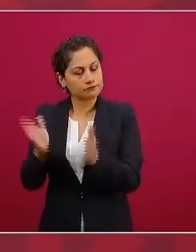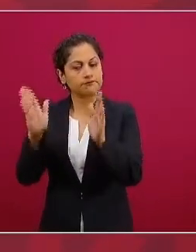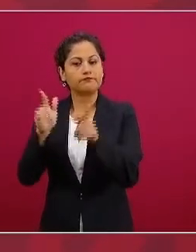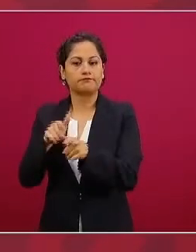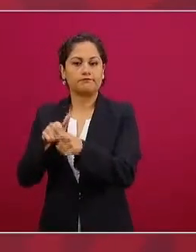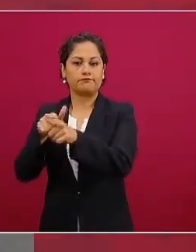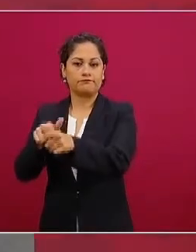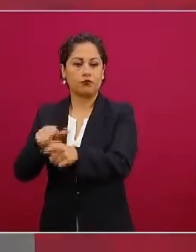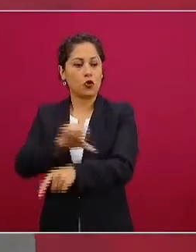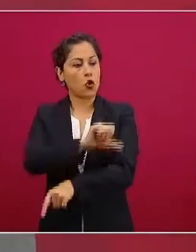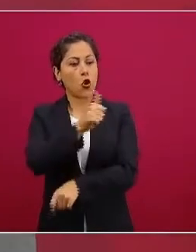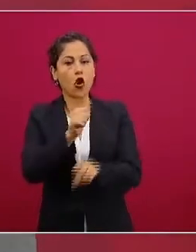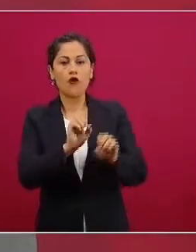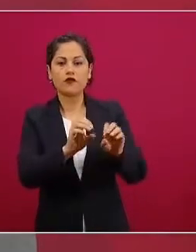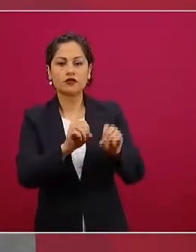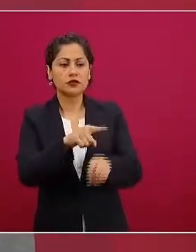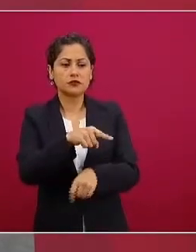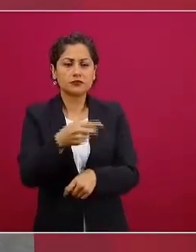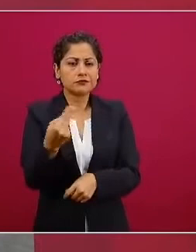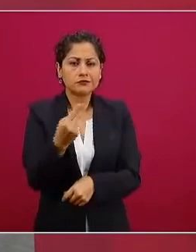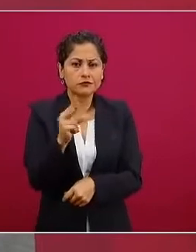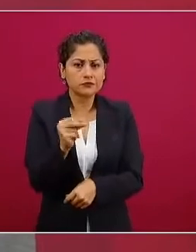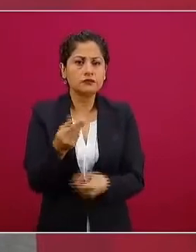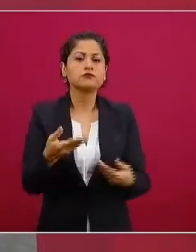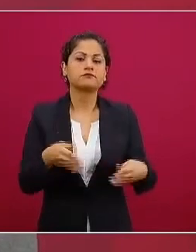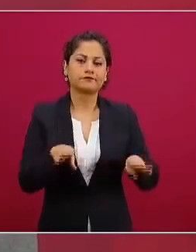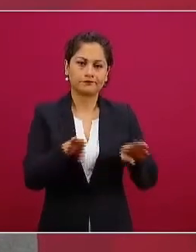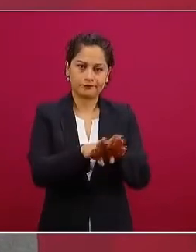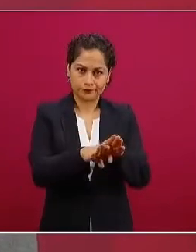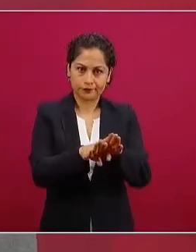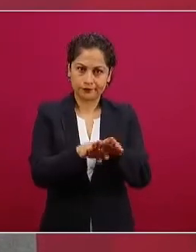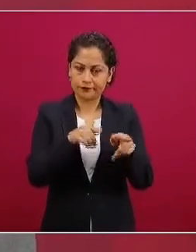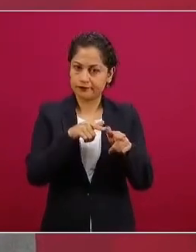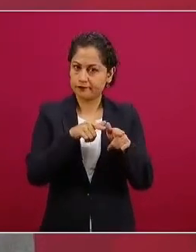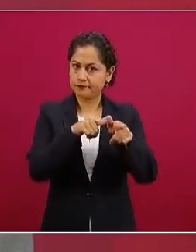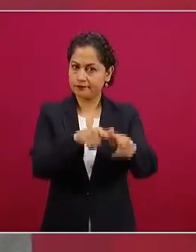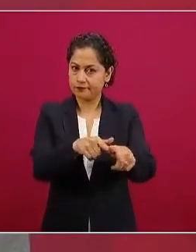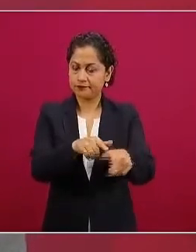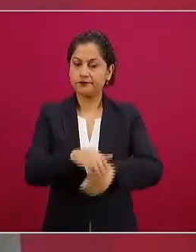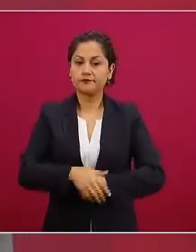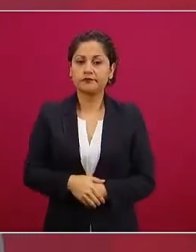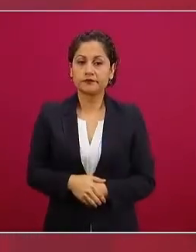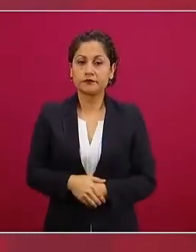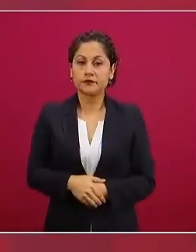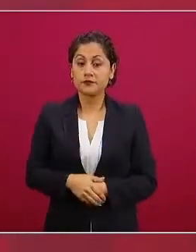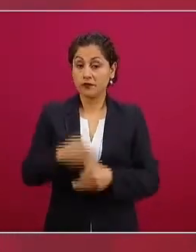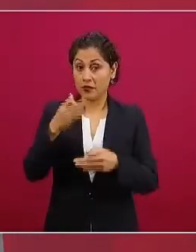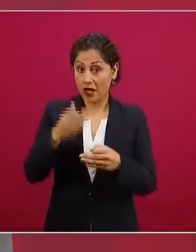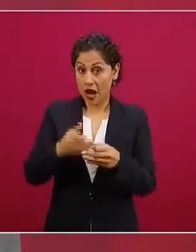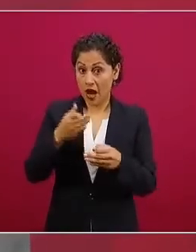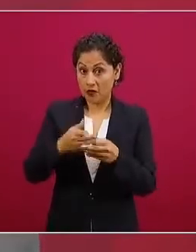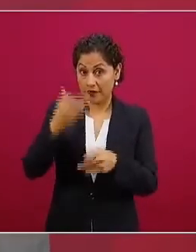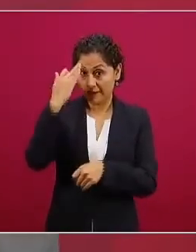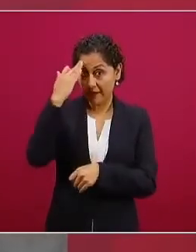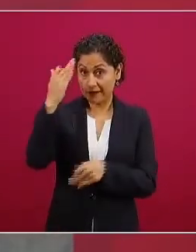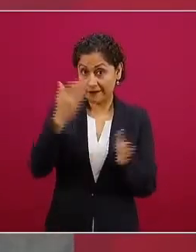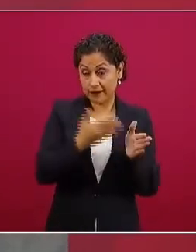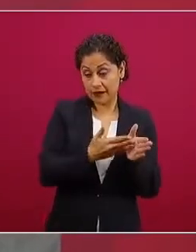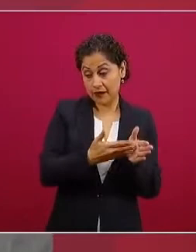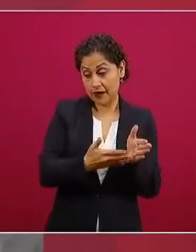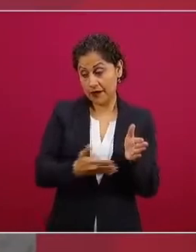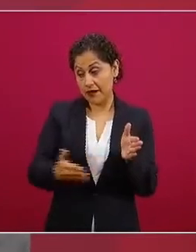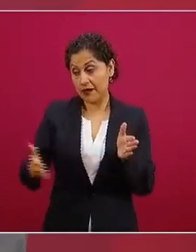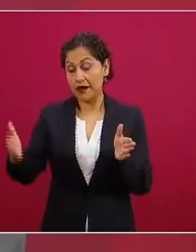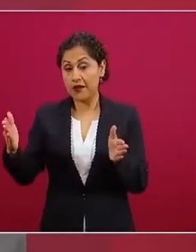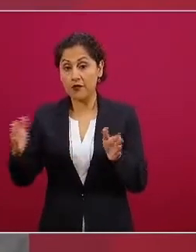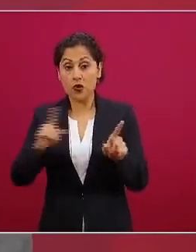En este periodo se hará un esfuerzo de reubicación de